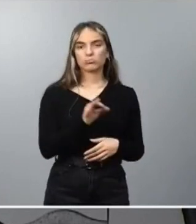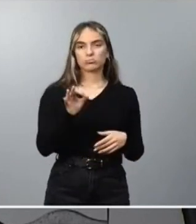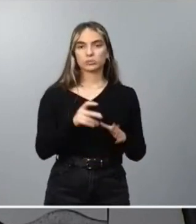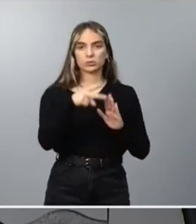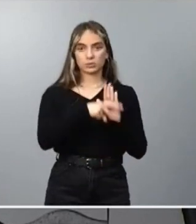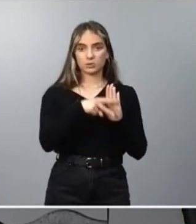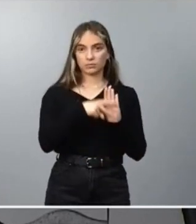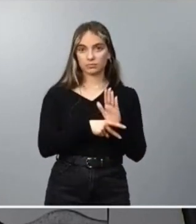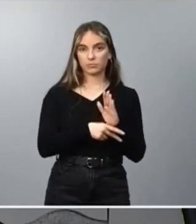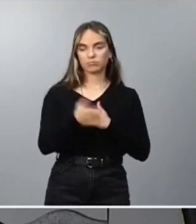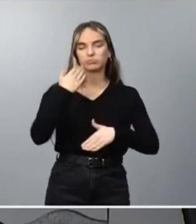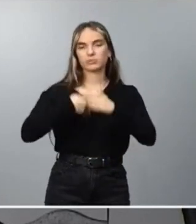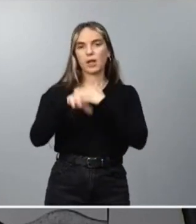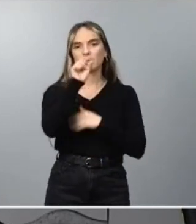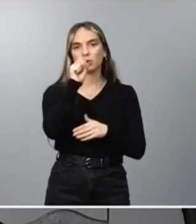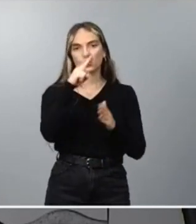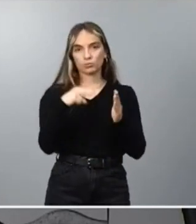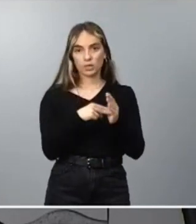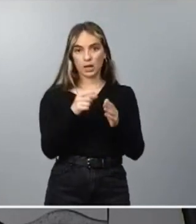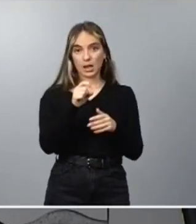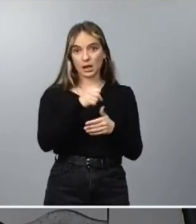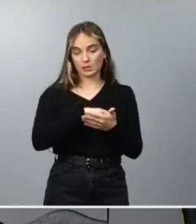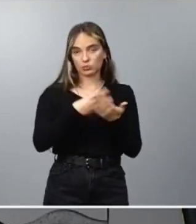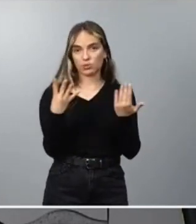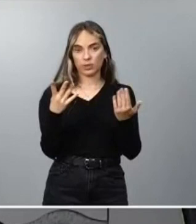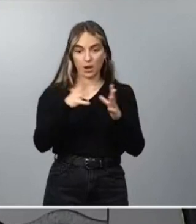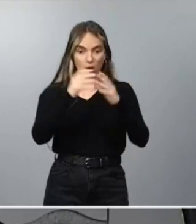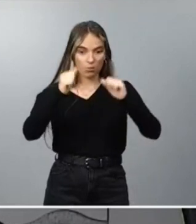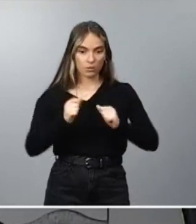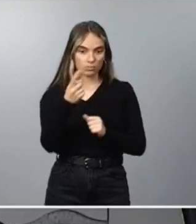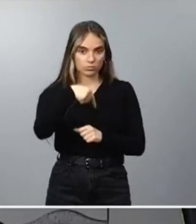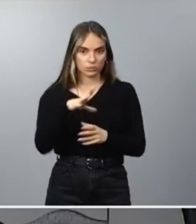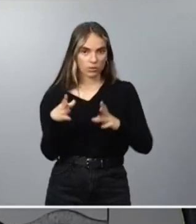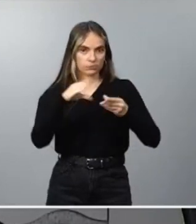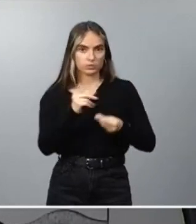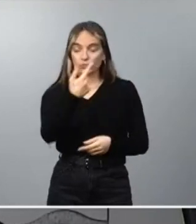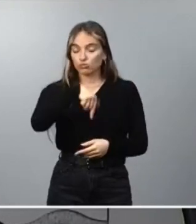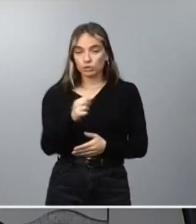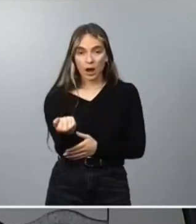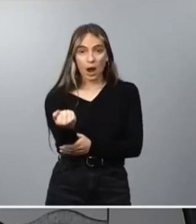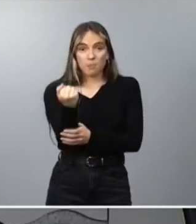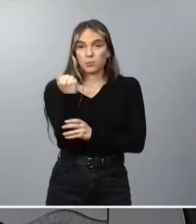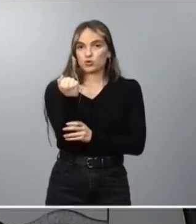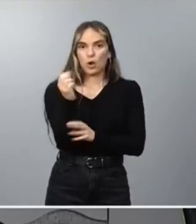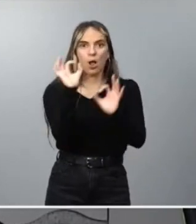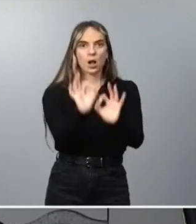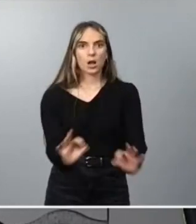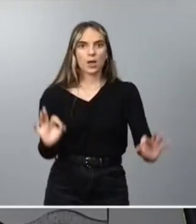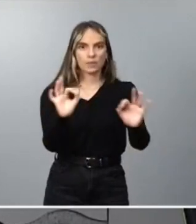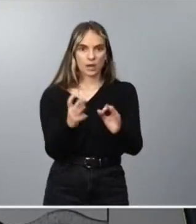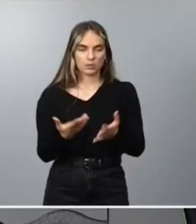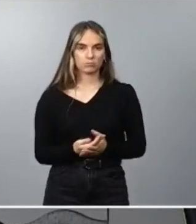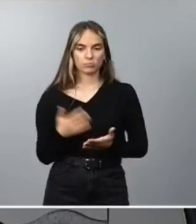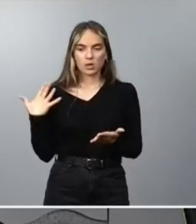se acordó en el año 2014 o el activar los procedimientos de contratación de esas obras. No hemos tenido ningún apoyo. Hasta ahora habíamos